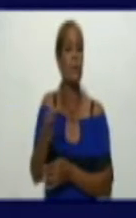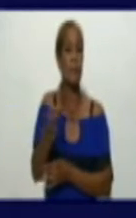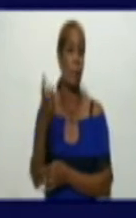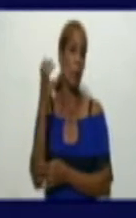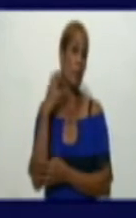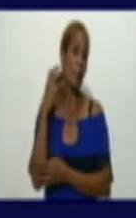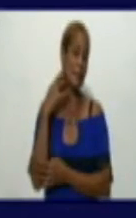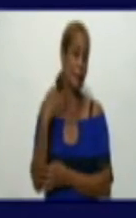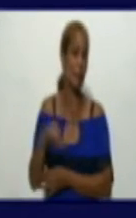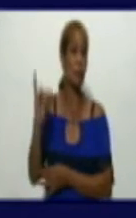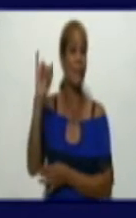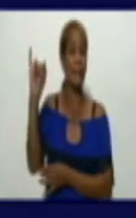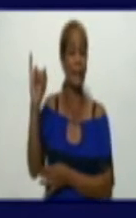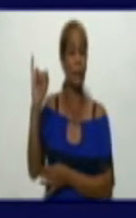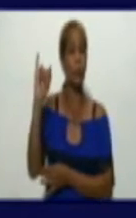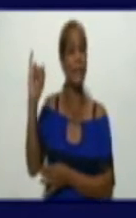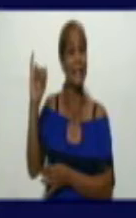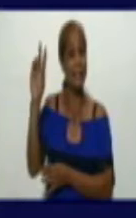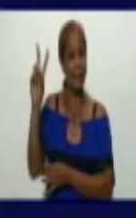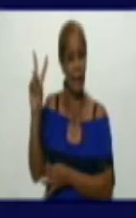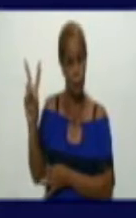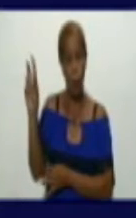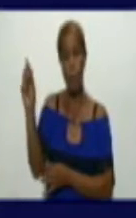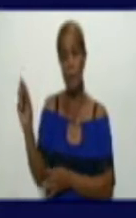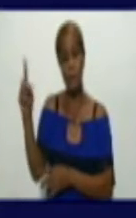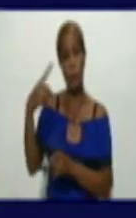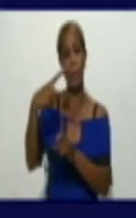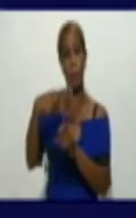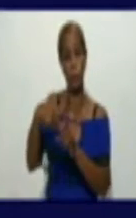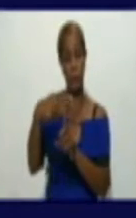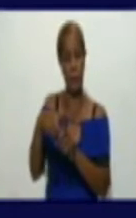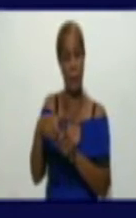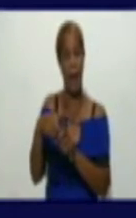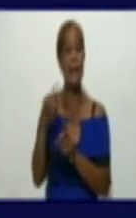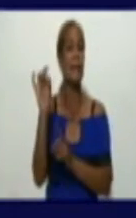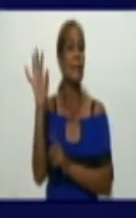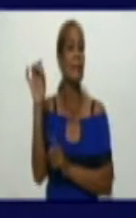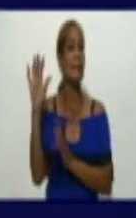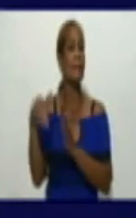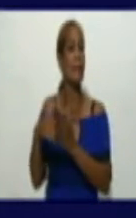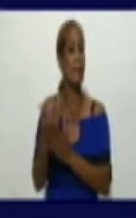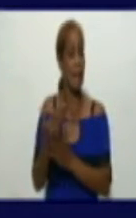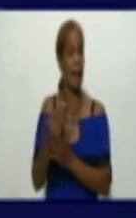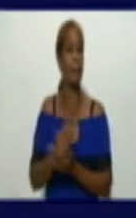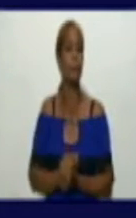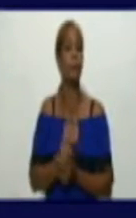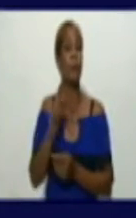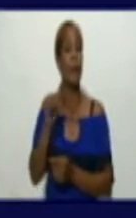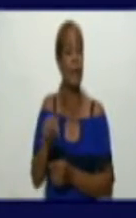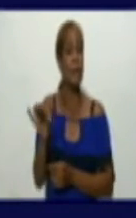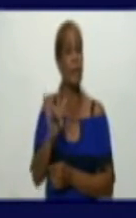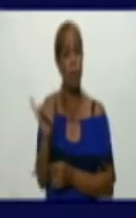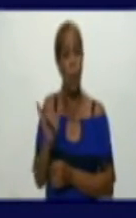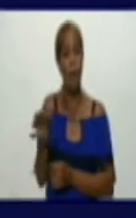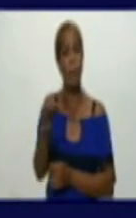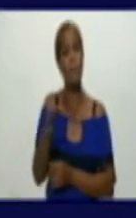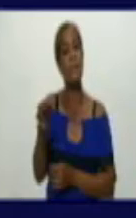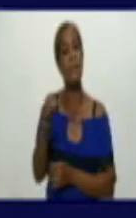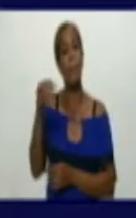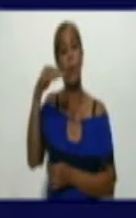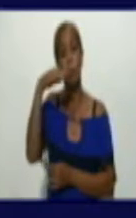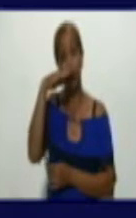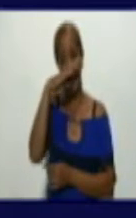672 casos en 15 días, y una tasa de 529,2, y de ahí está el municipio Guisa,